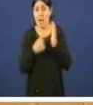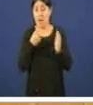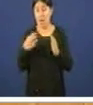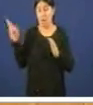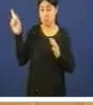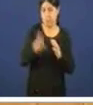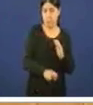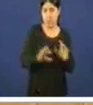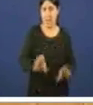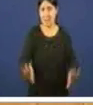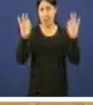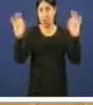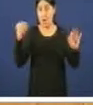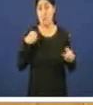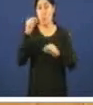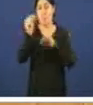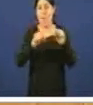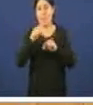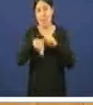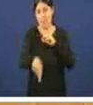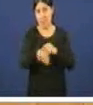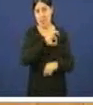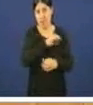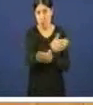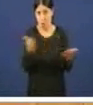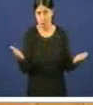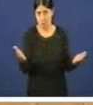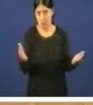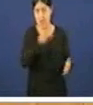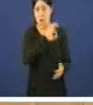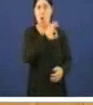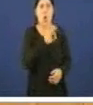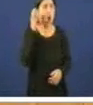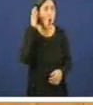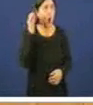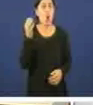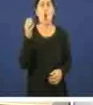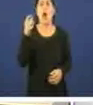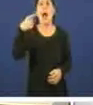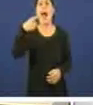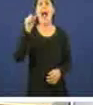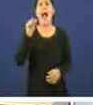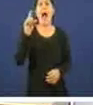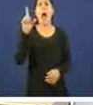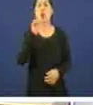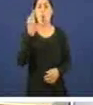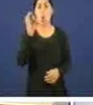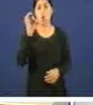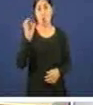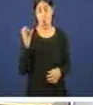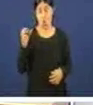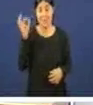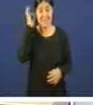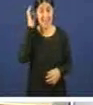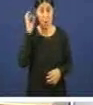excepcionalmente a medida destes señores si, si do señor Galloso do señor Moreda da señora Mar Barcón as medida